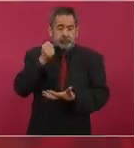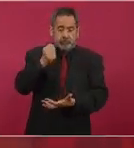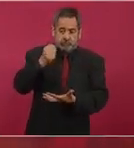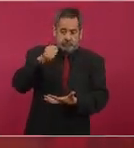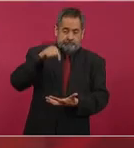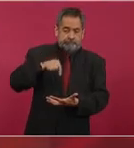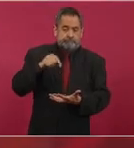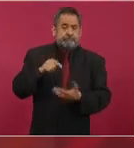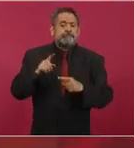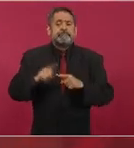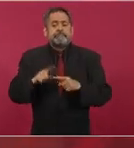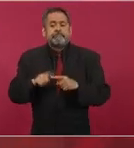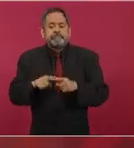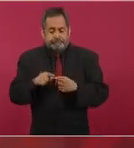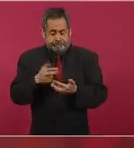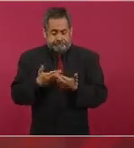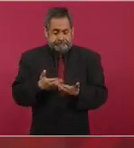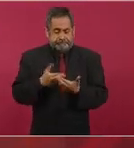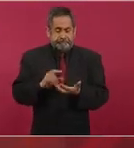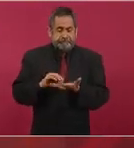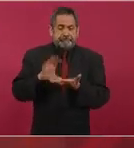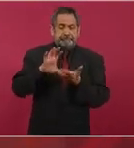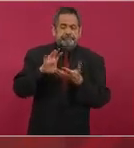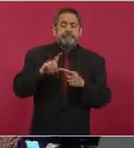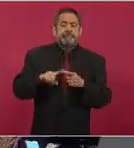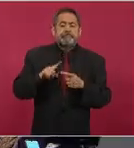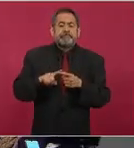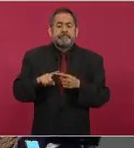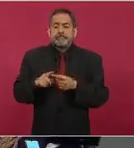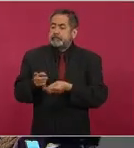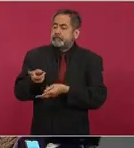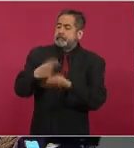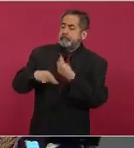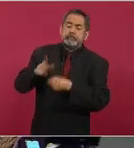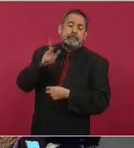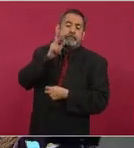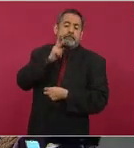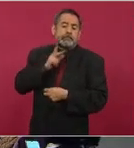con los ingresos del petróleo.